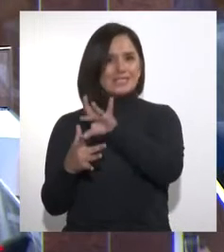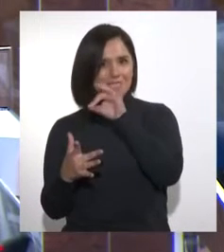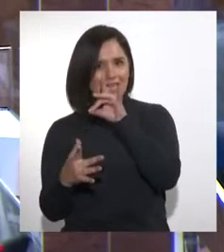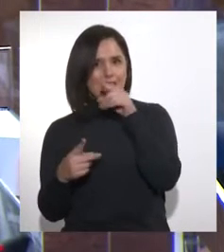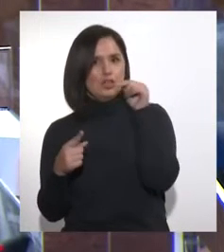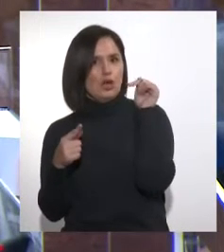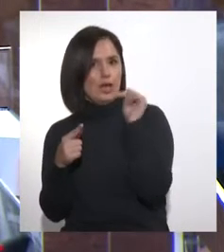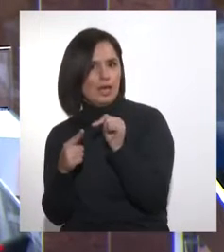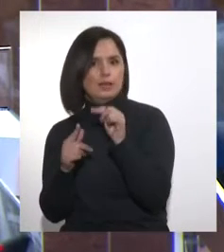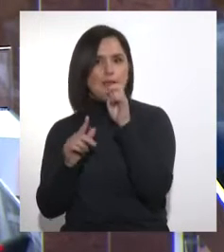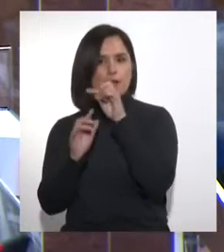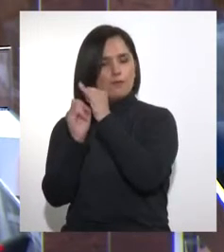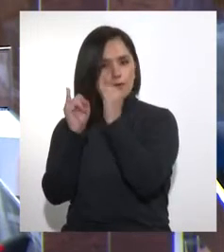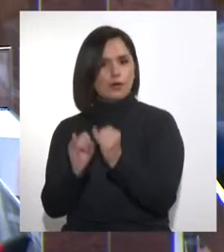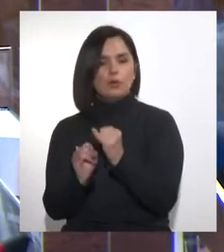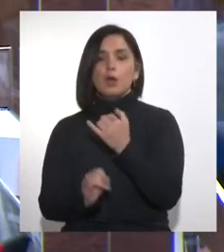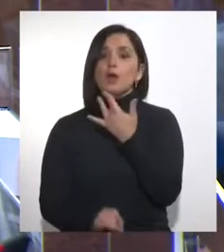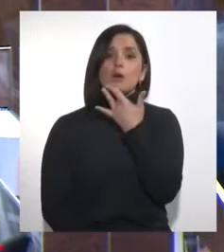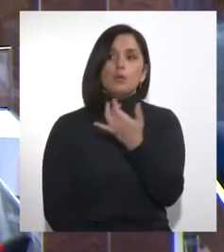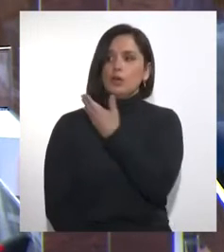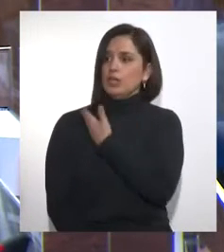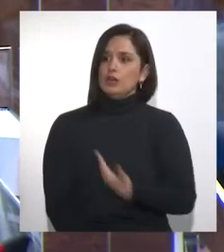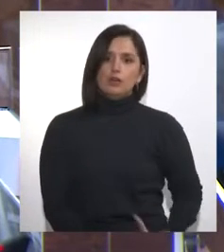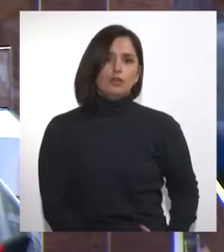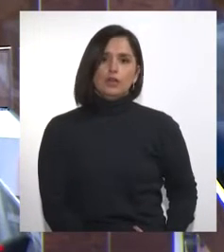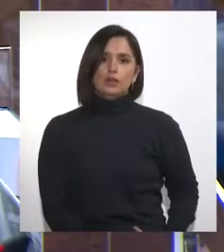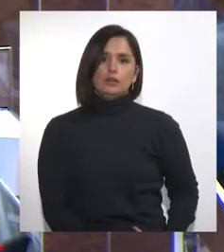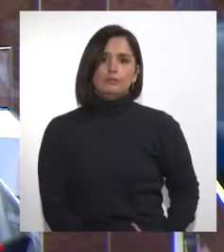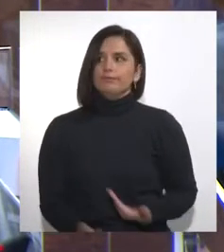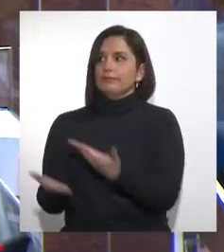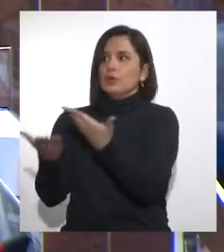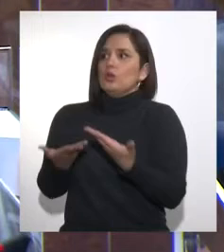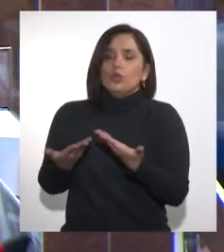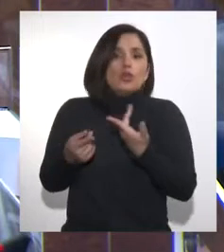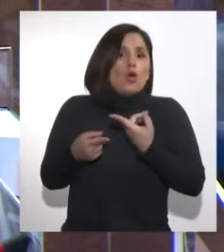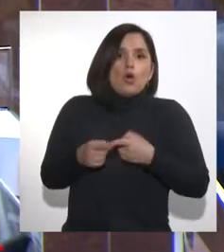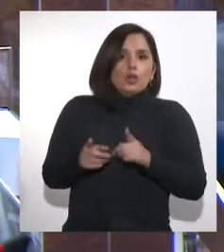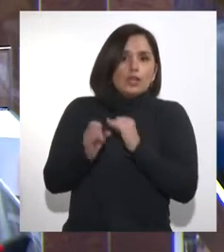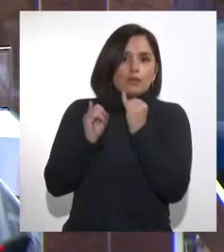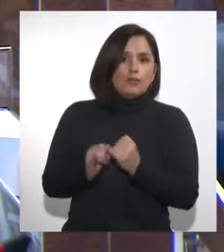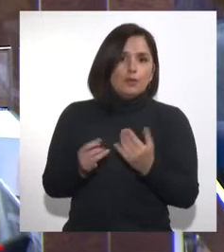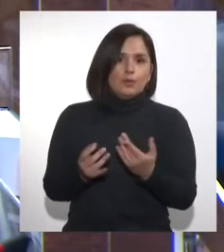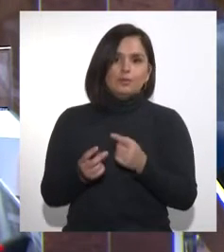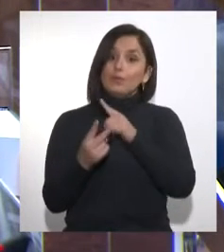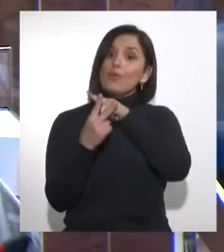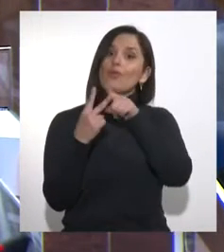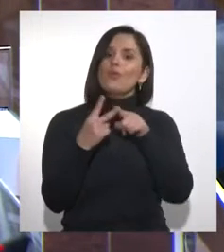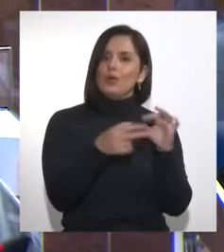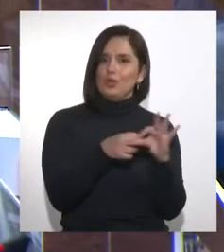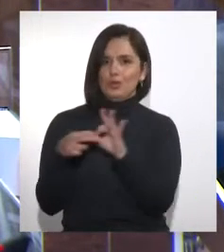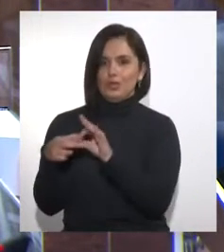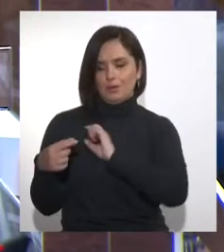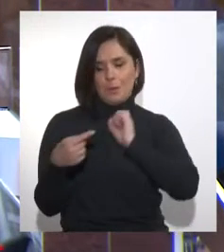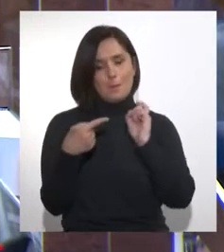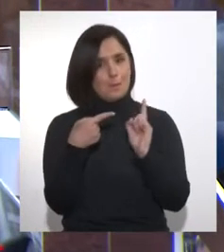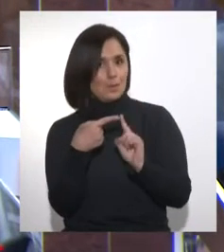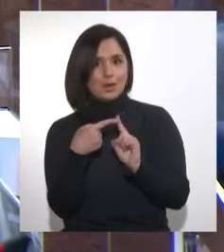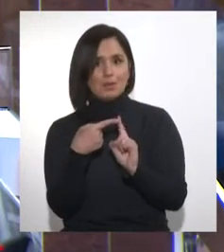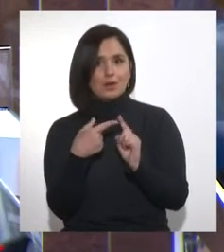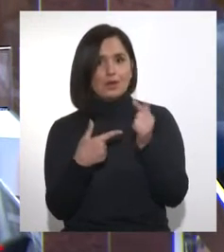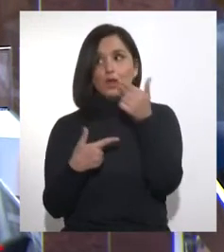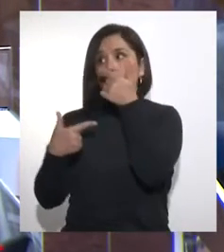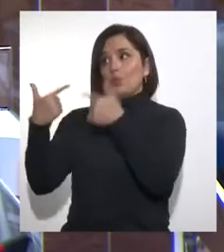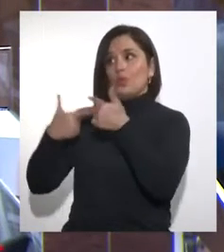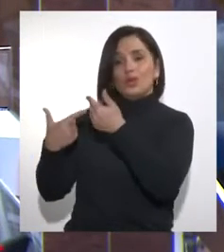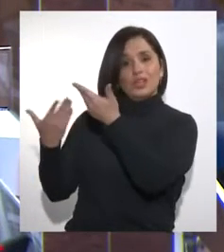el gobierno no ha dejado otra alternativa. Ello por dos razones. Primero, porque sus políticas han llegado